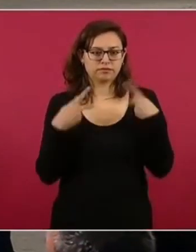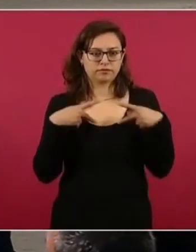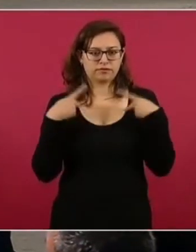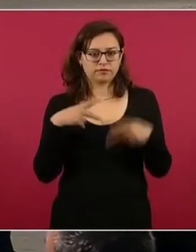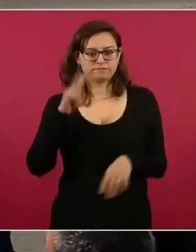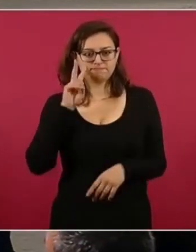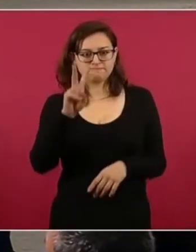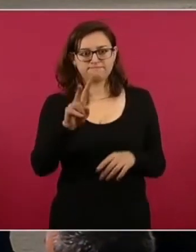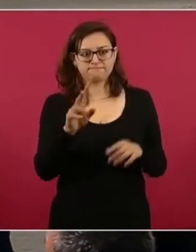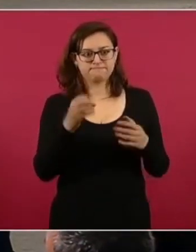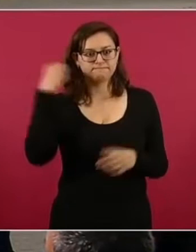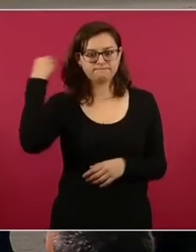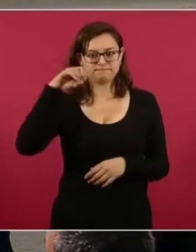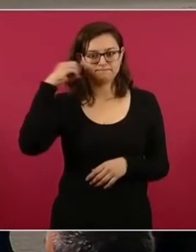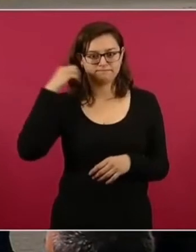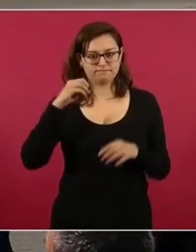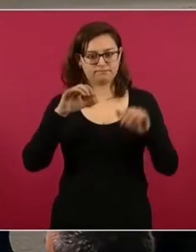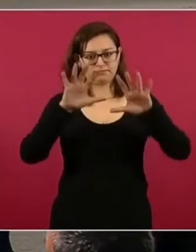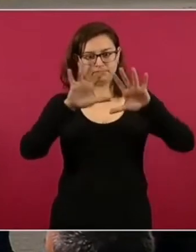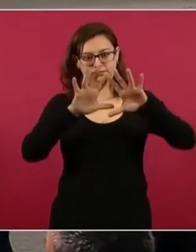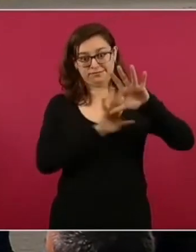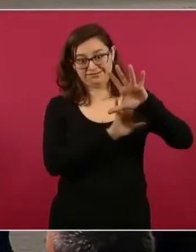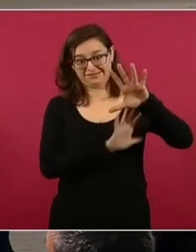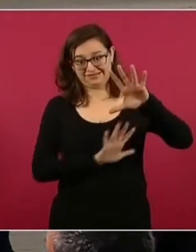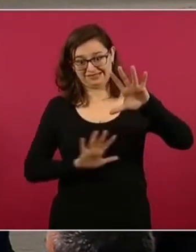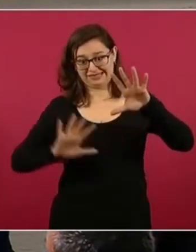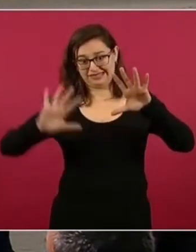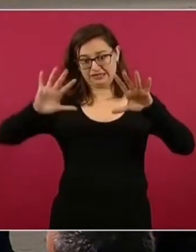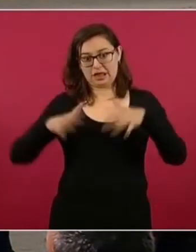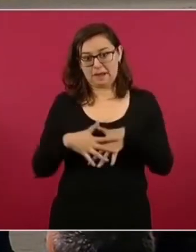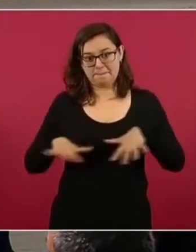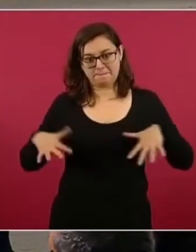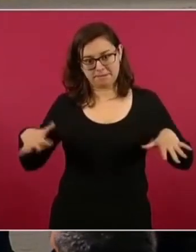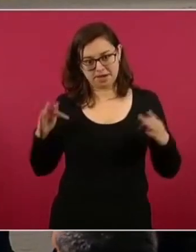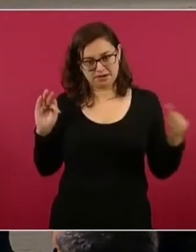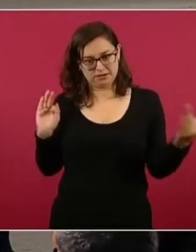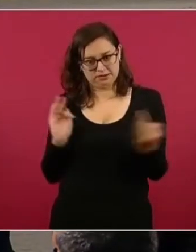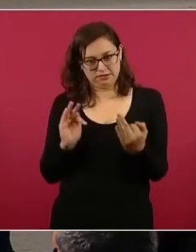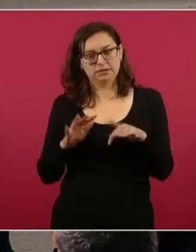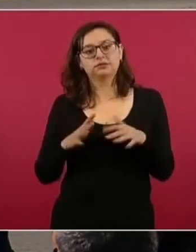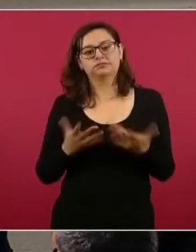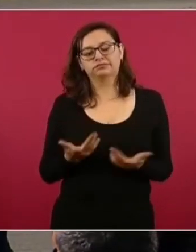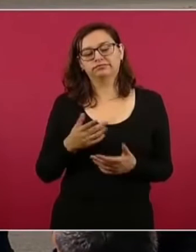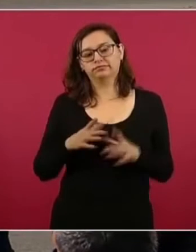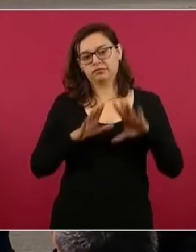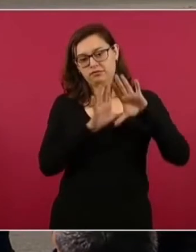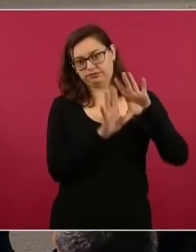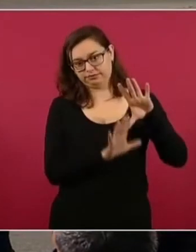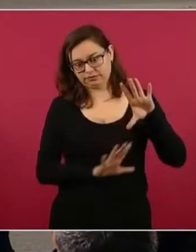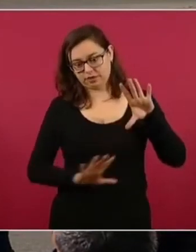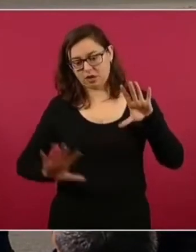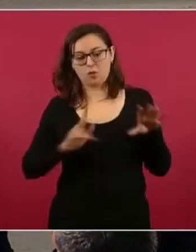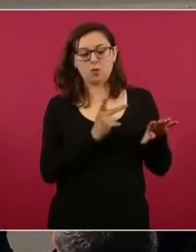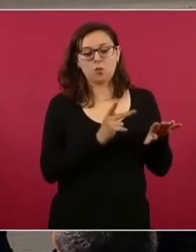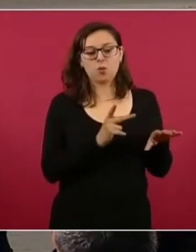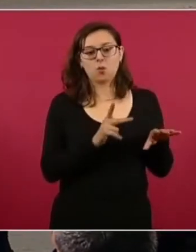Es la parte de la costa, vamos a decir, del tramo de Puerto Escondido